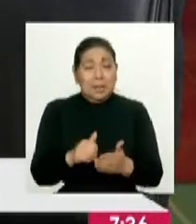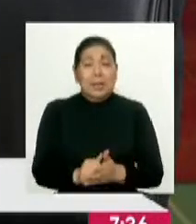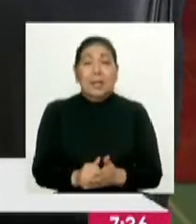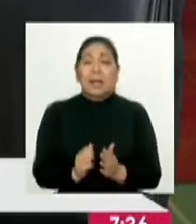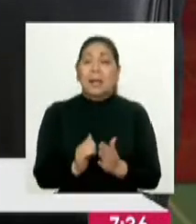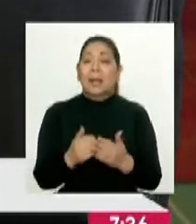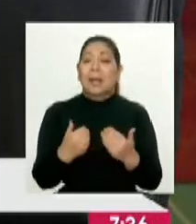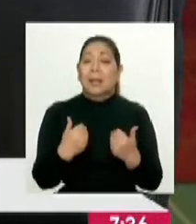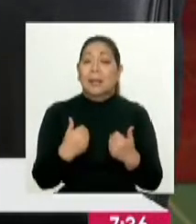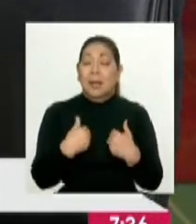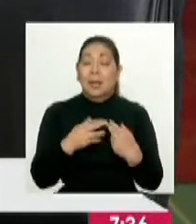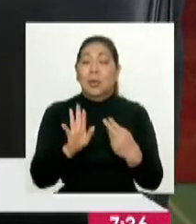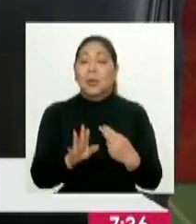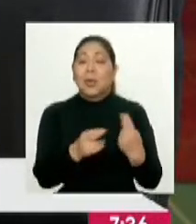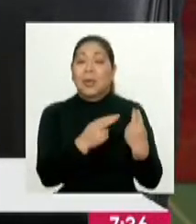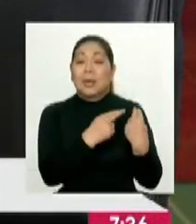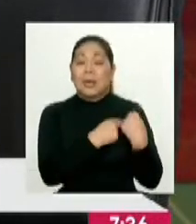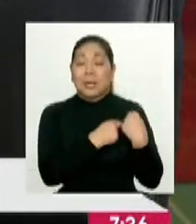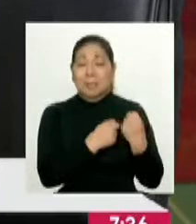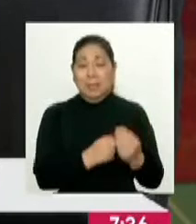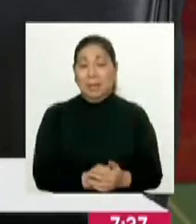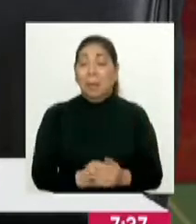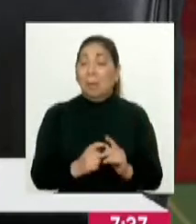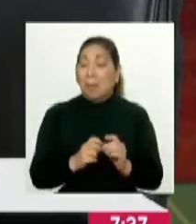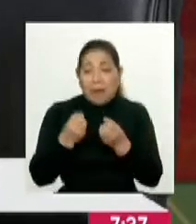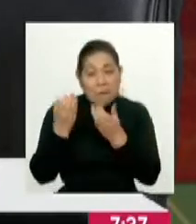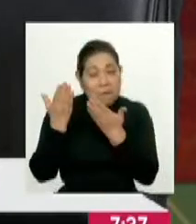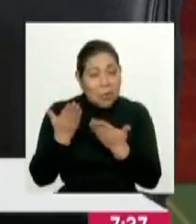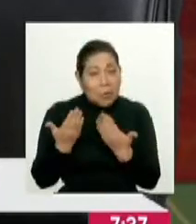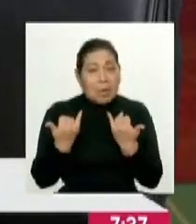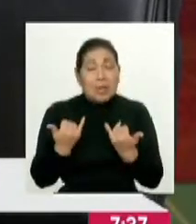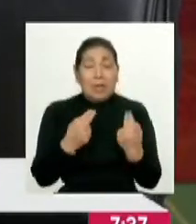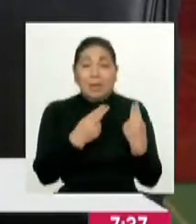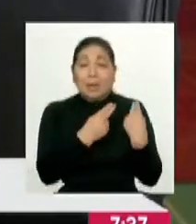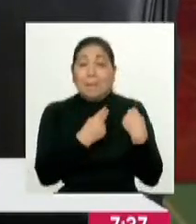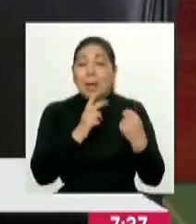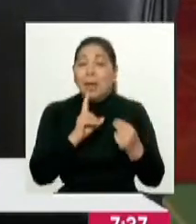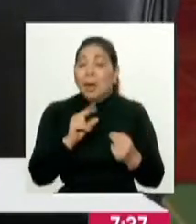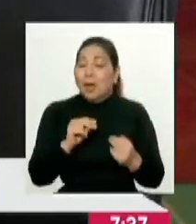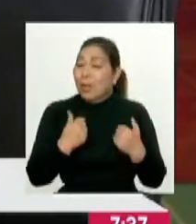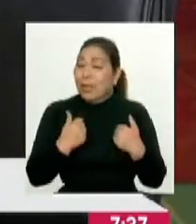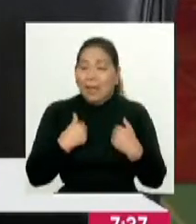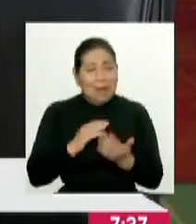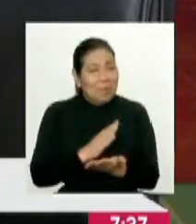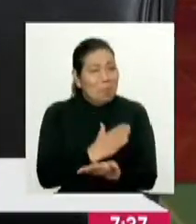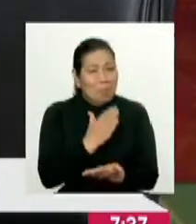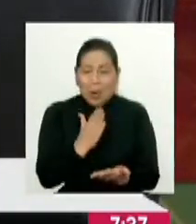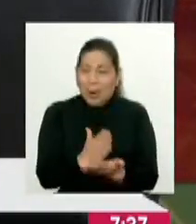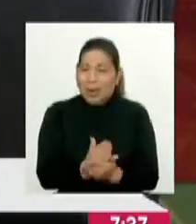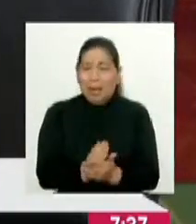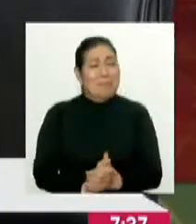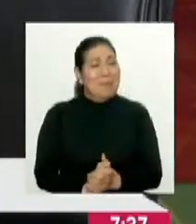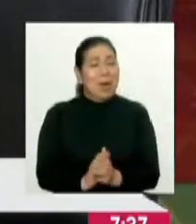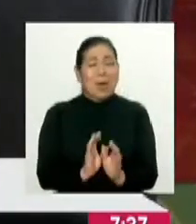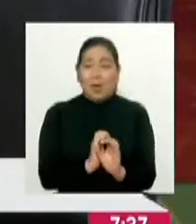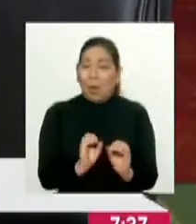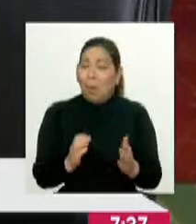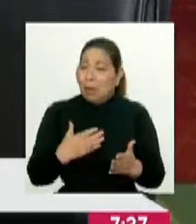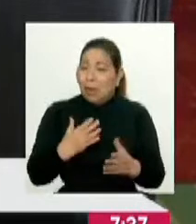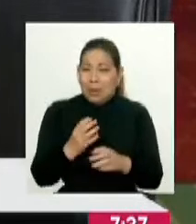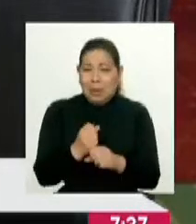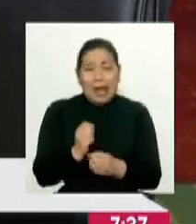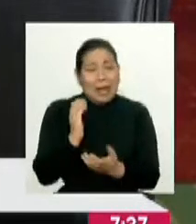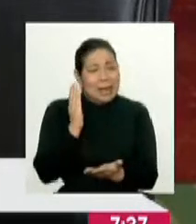candidatas que tienen bajo su responsabilidad. Poder informar sobre esta obligación para que no tengan ninguna dificultad y, como bien dices, no puedan ser